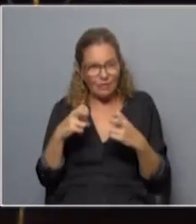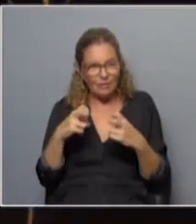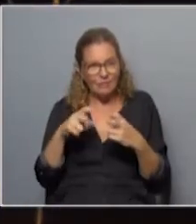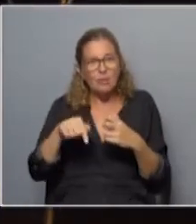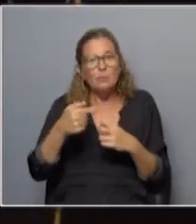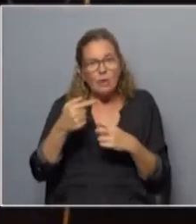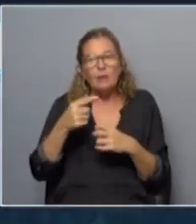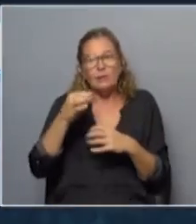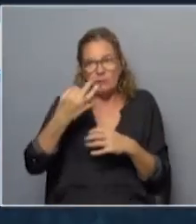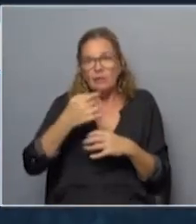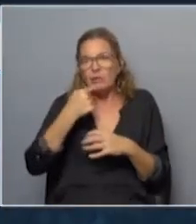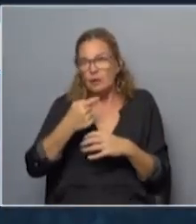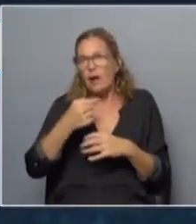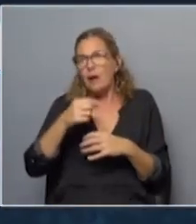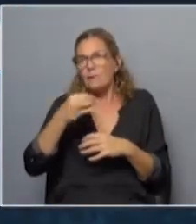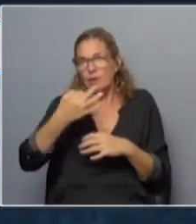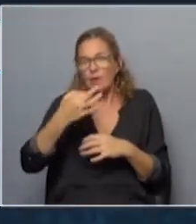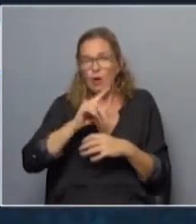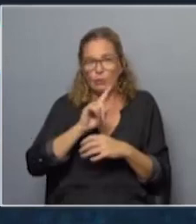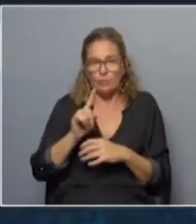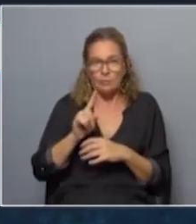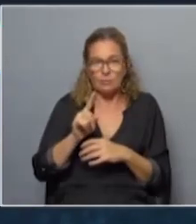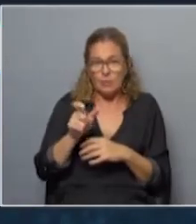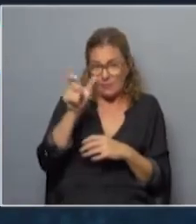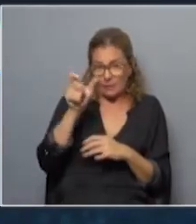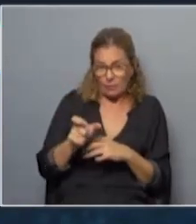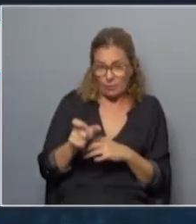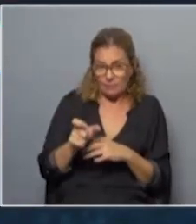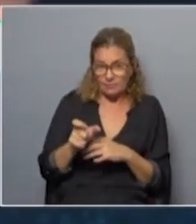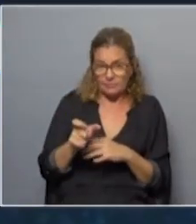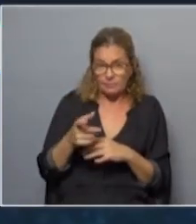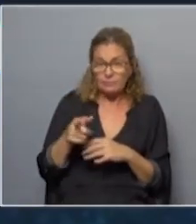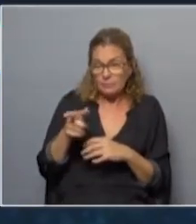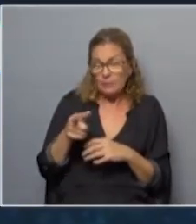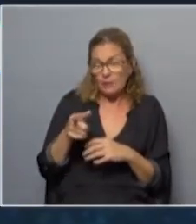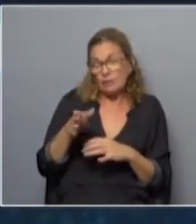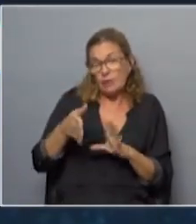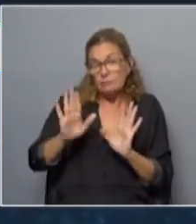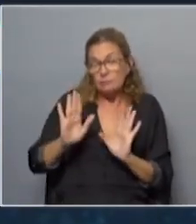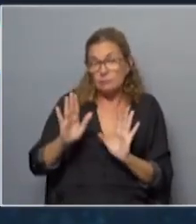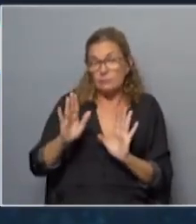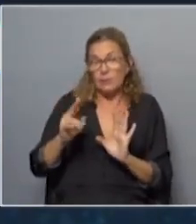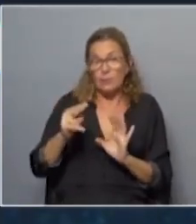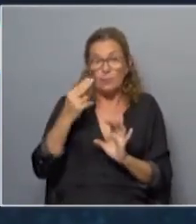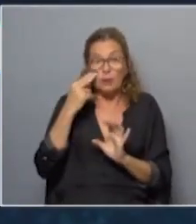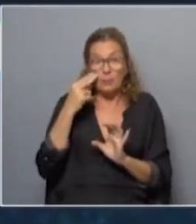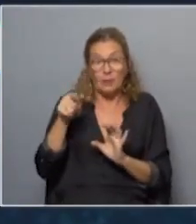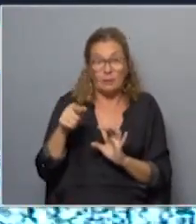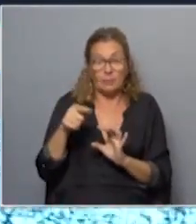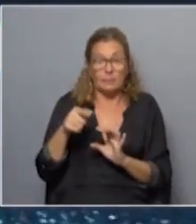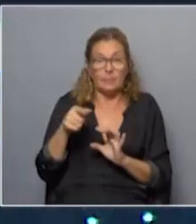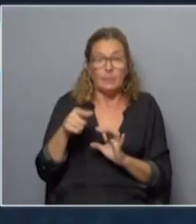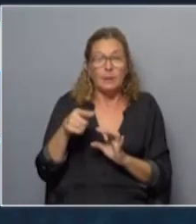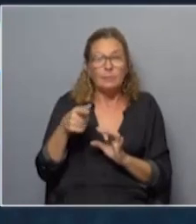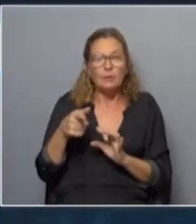constatará si fue cierto o no y si no lo era la persona pagará las consecuencias pero lo que importa es que haya por lo menos